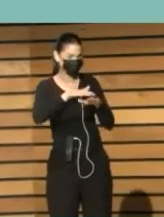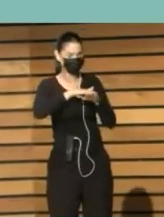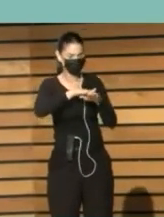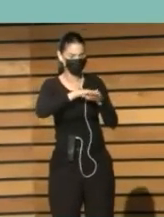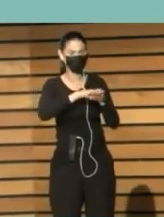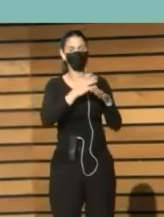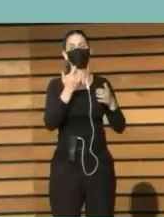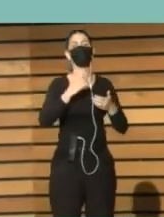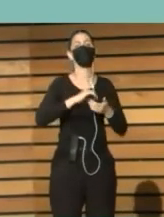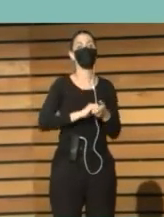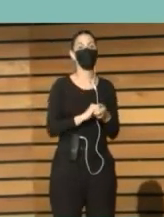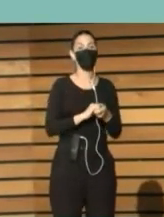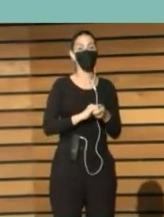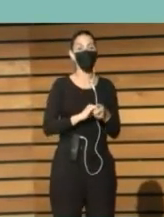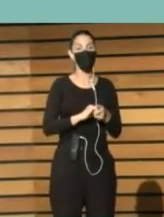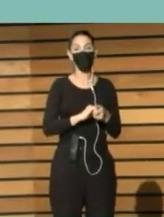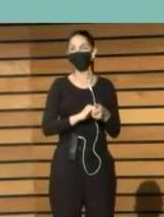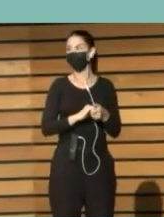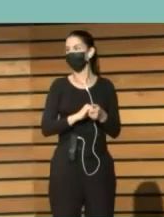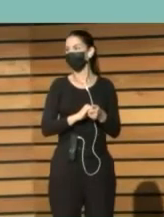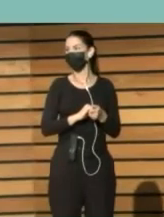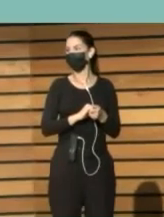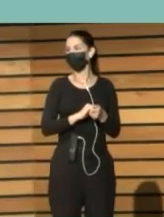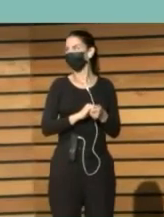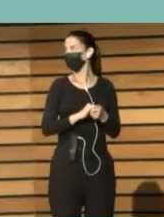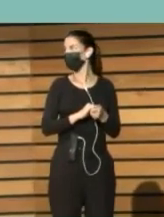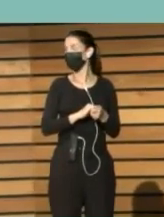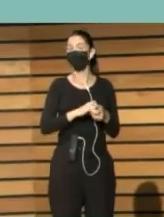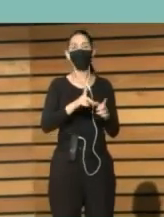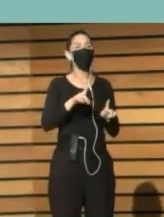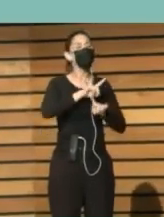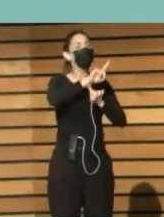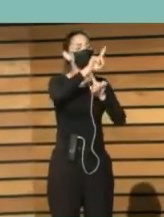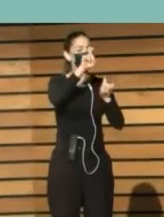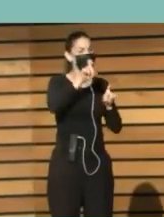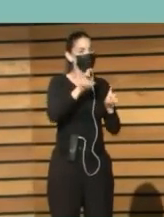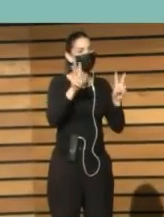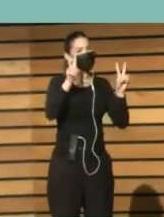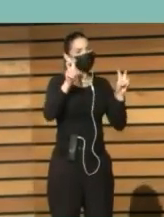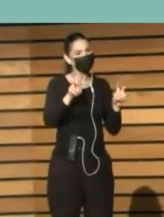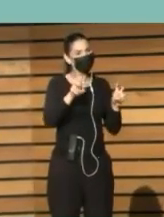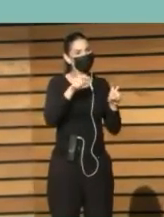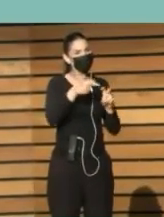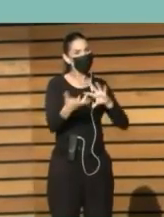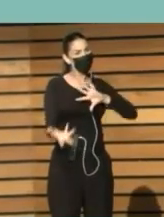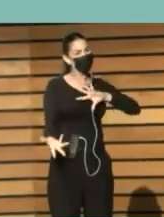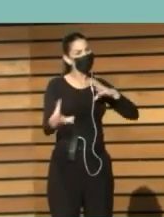El auricular Yo quiero preguntarle Si ha traducido Usted